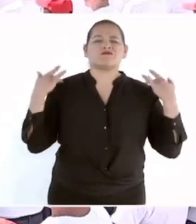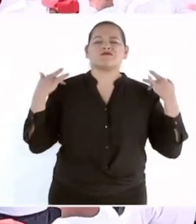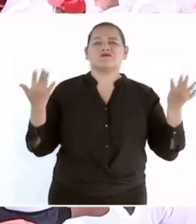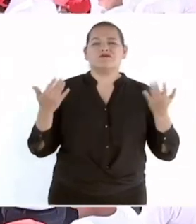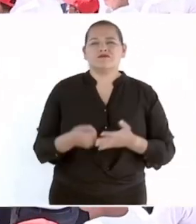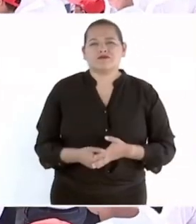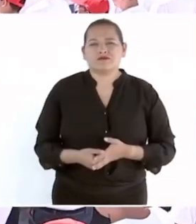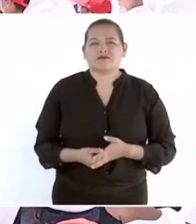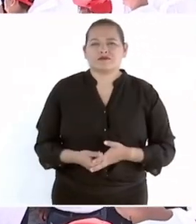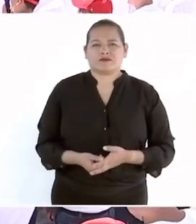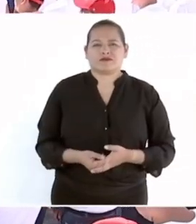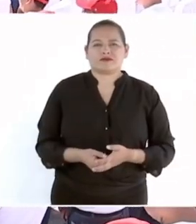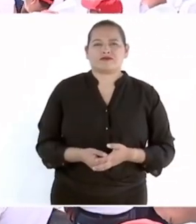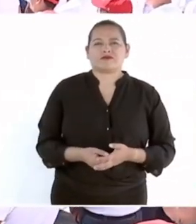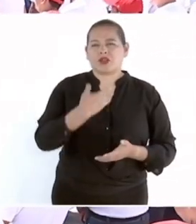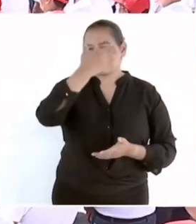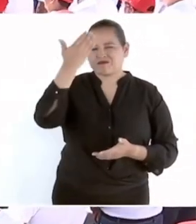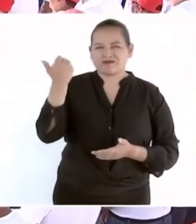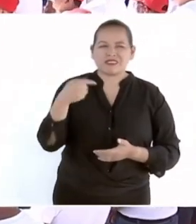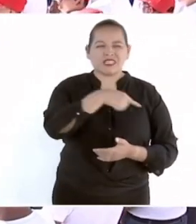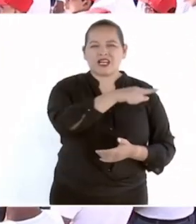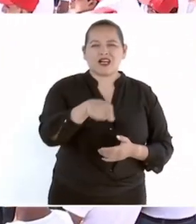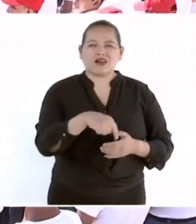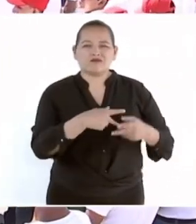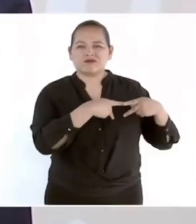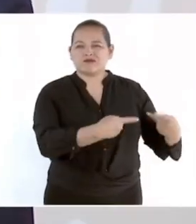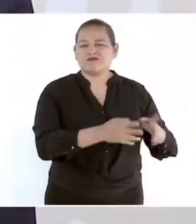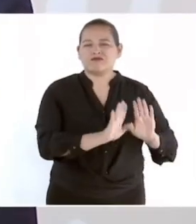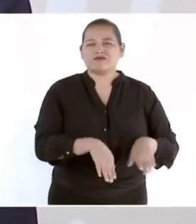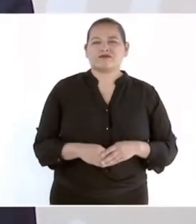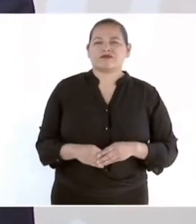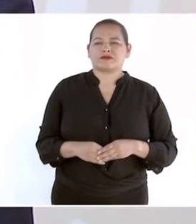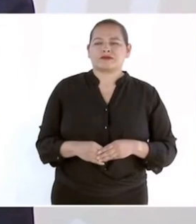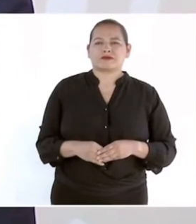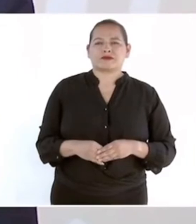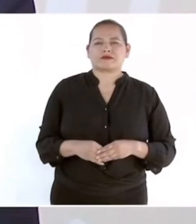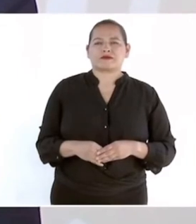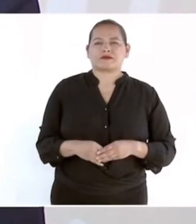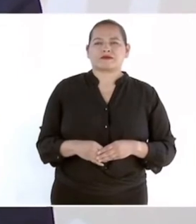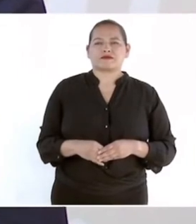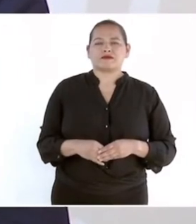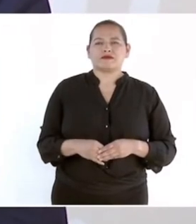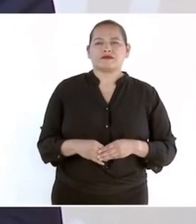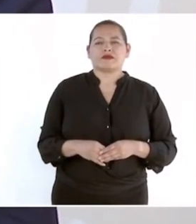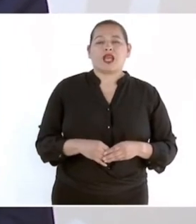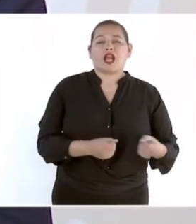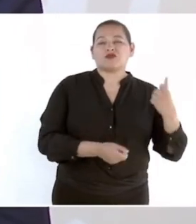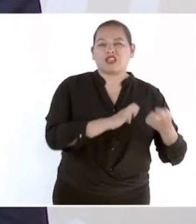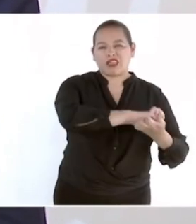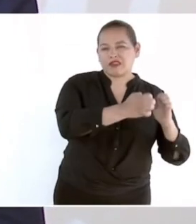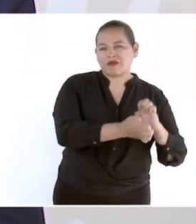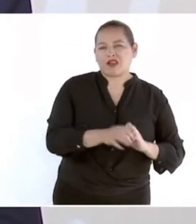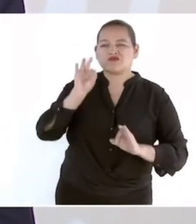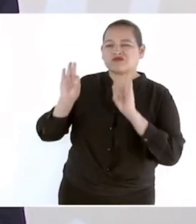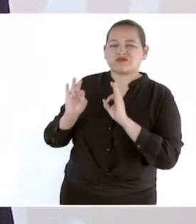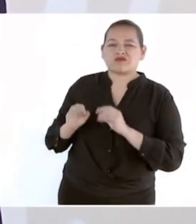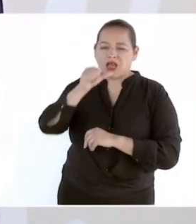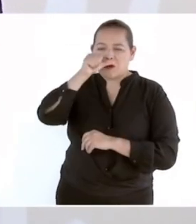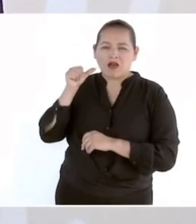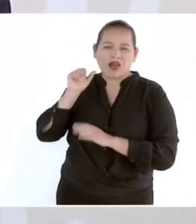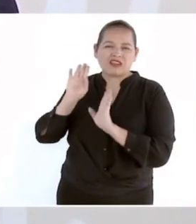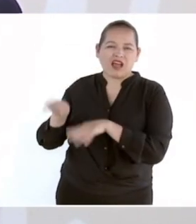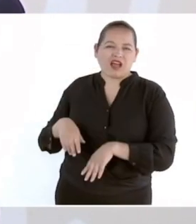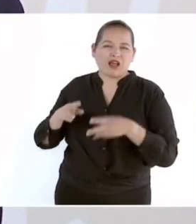Ignoraba el desaliento, decían sus adversarios que era general mediocre en el campo de batalla